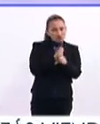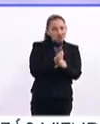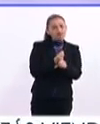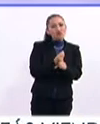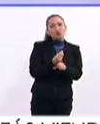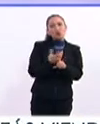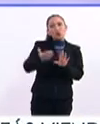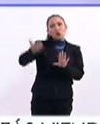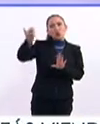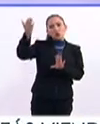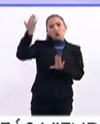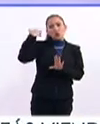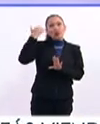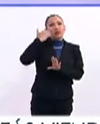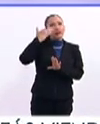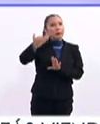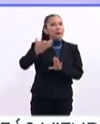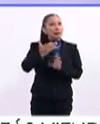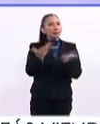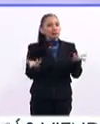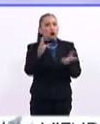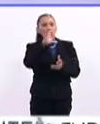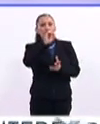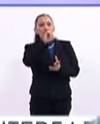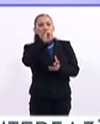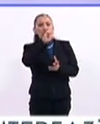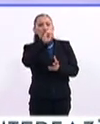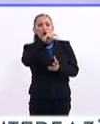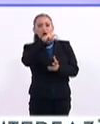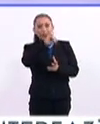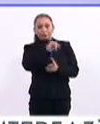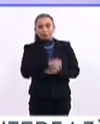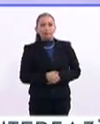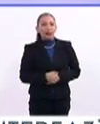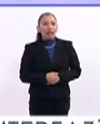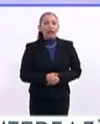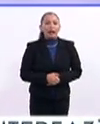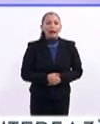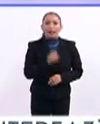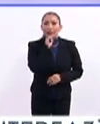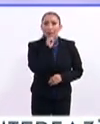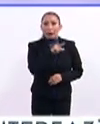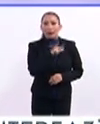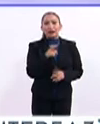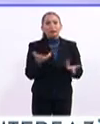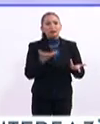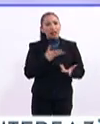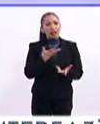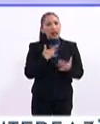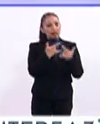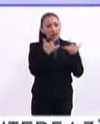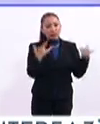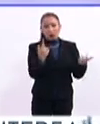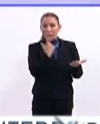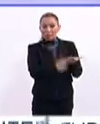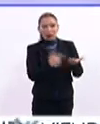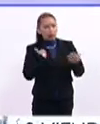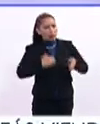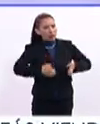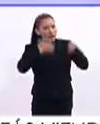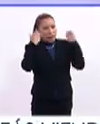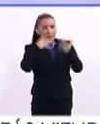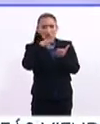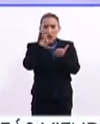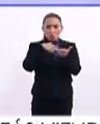colonial y, por supuesto, guarda muchísimo historia en sus recintos,